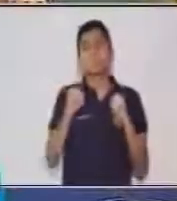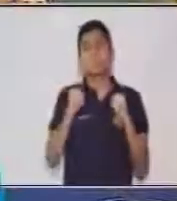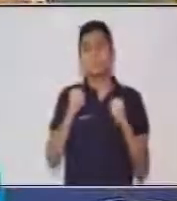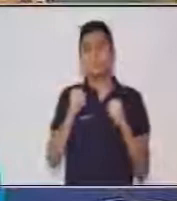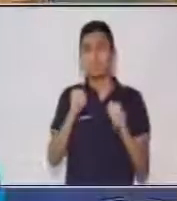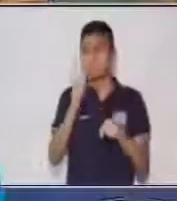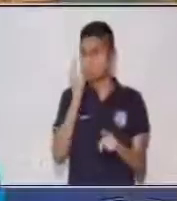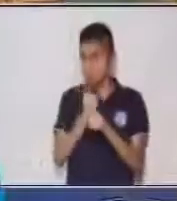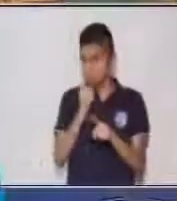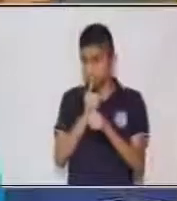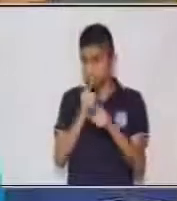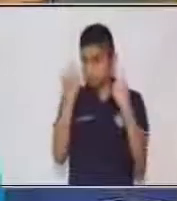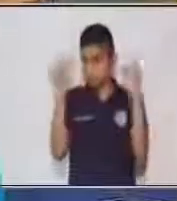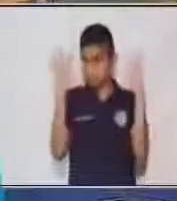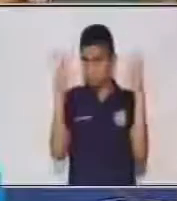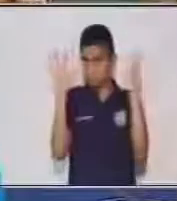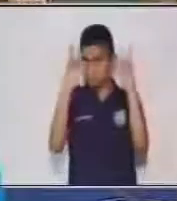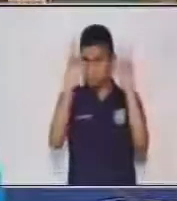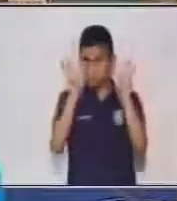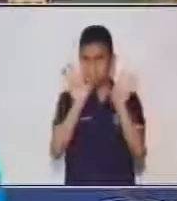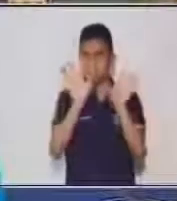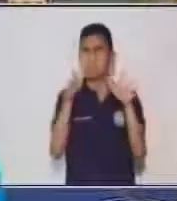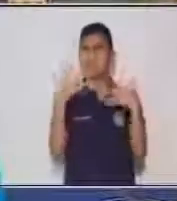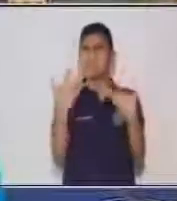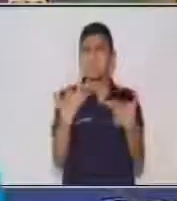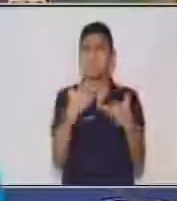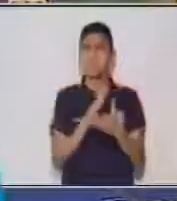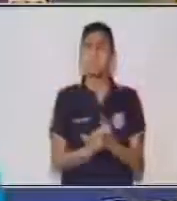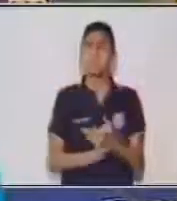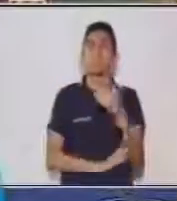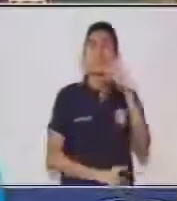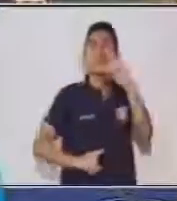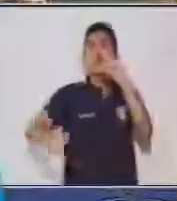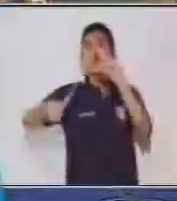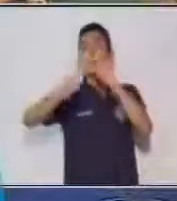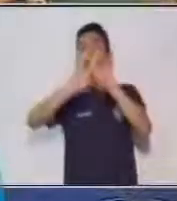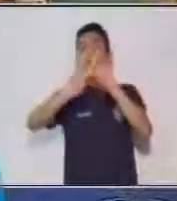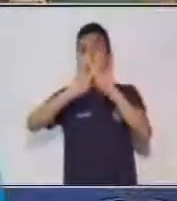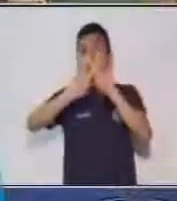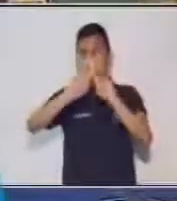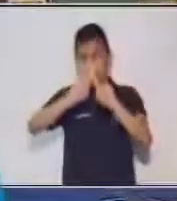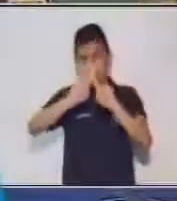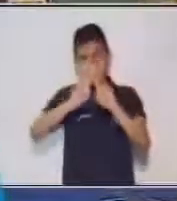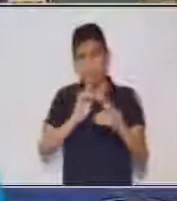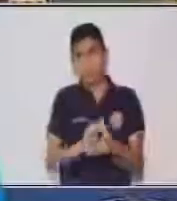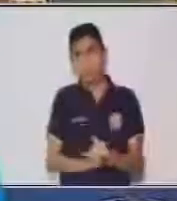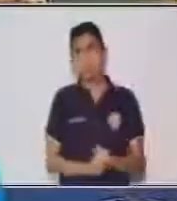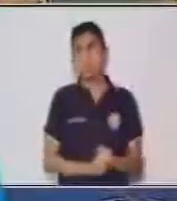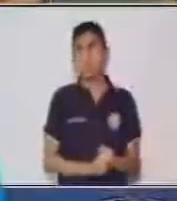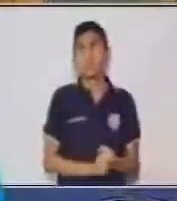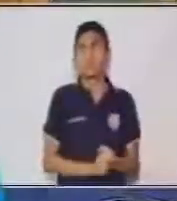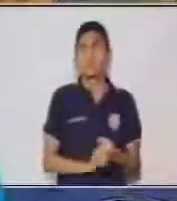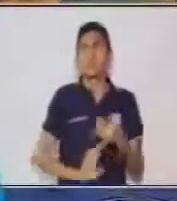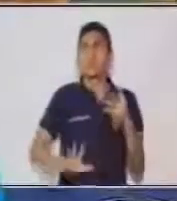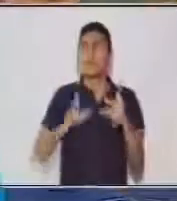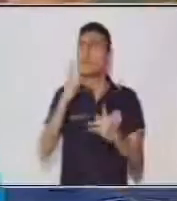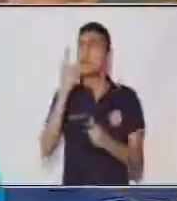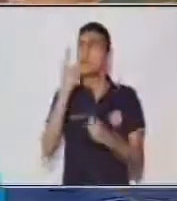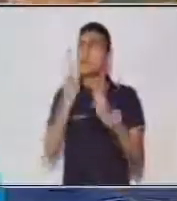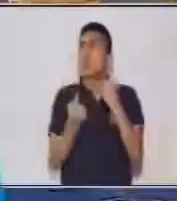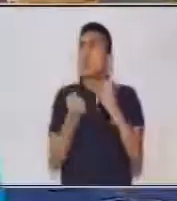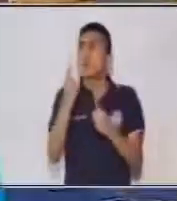Excelente, te felicito. Vamos a realizar una multiplicación. ¿Y cuál va a ser